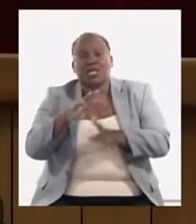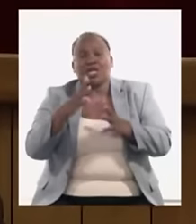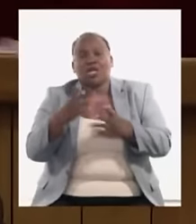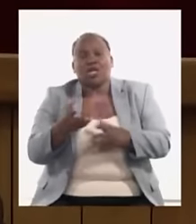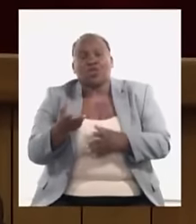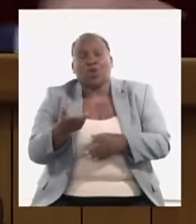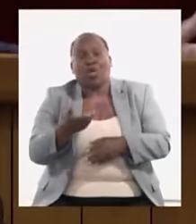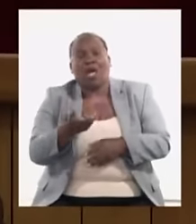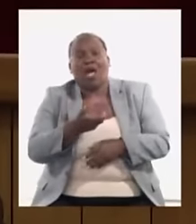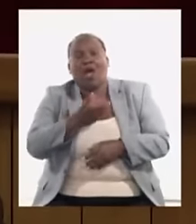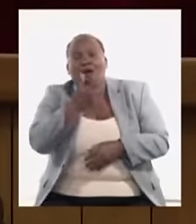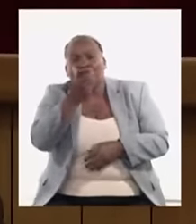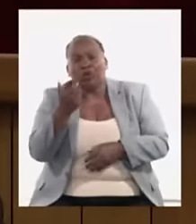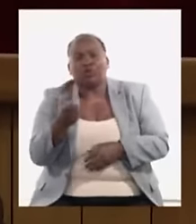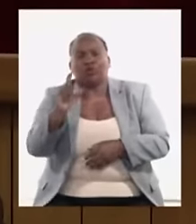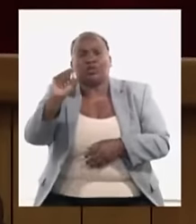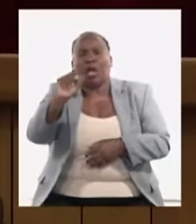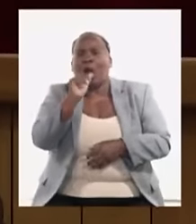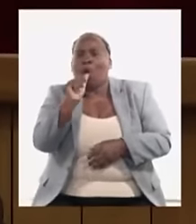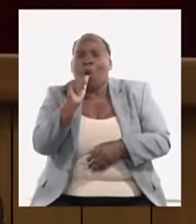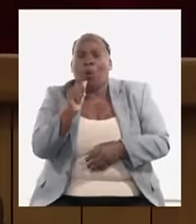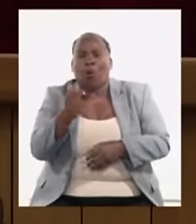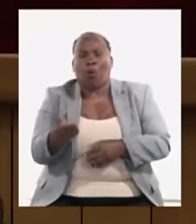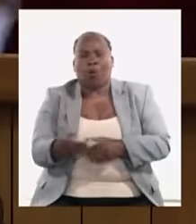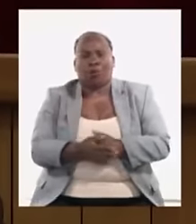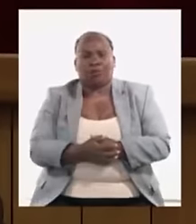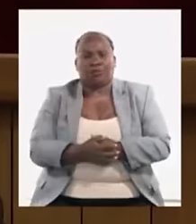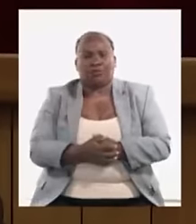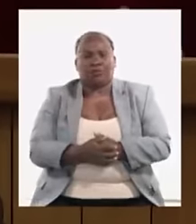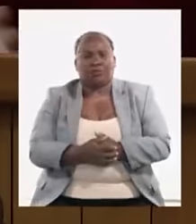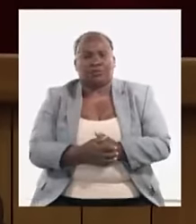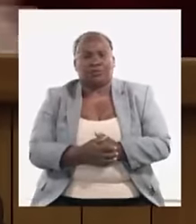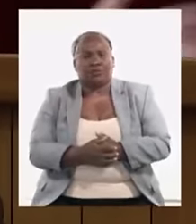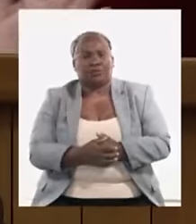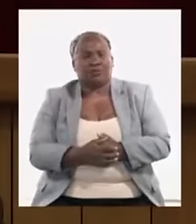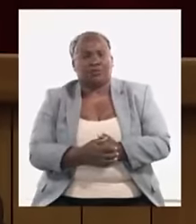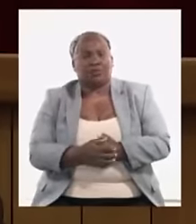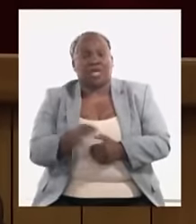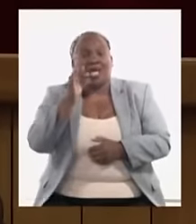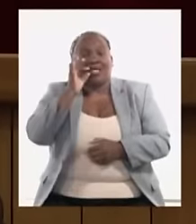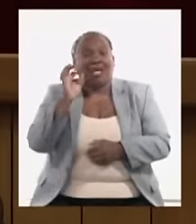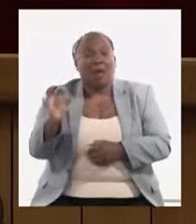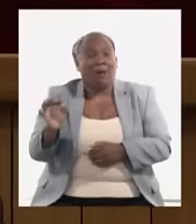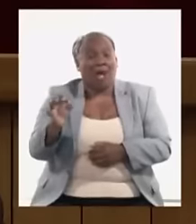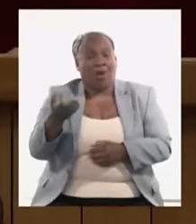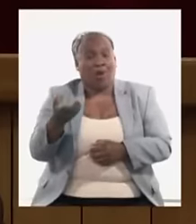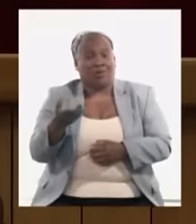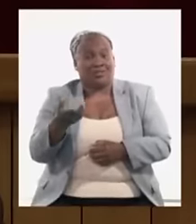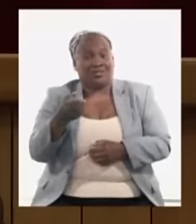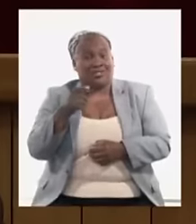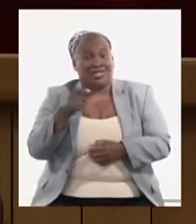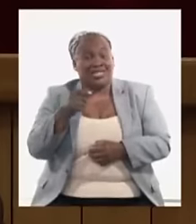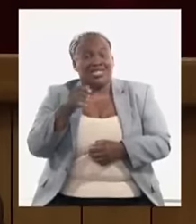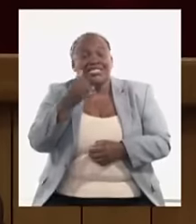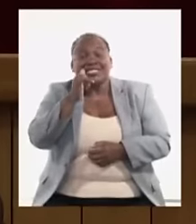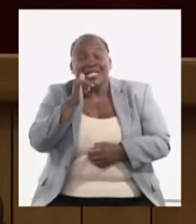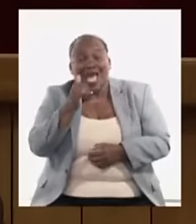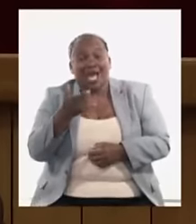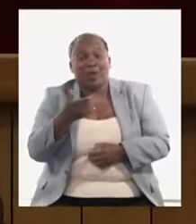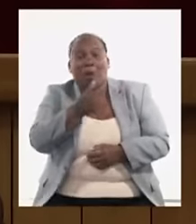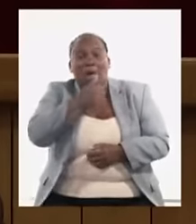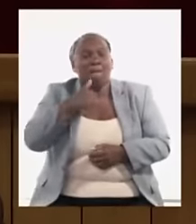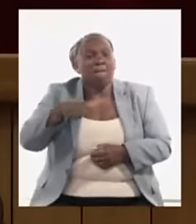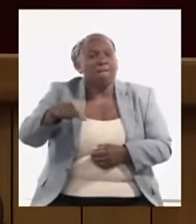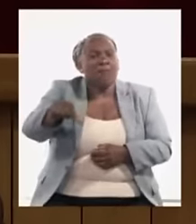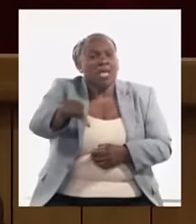seamos capaces jugos el tema de bueno tabaco cigarros mieles en fin muchos